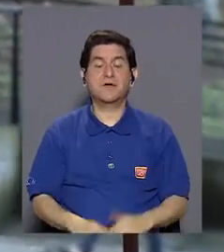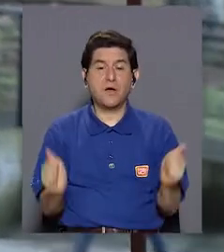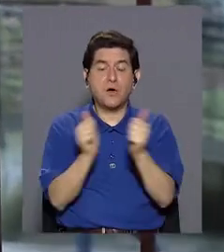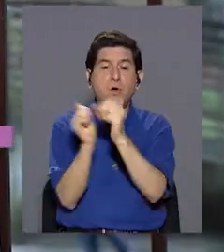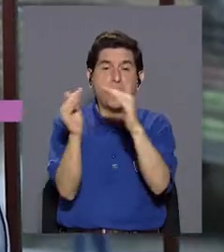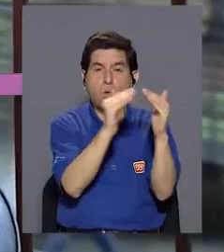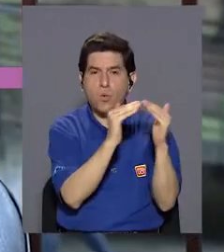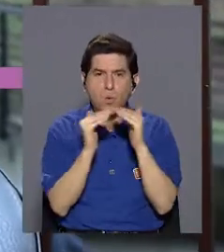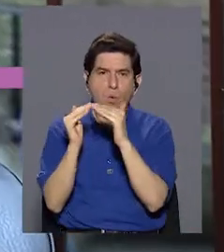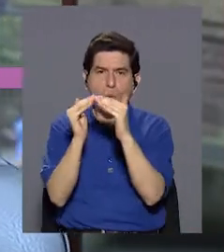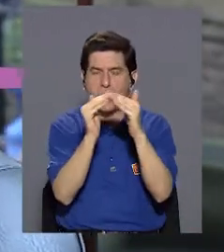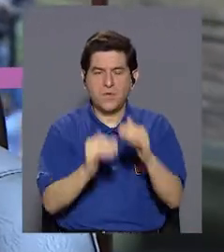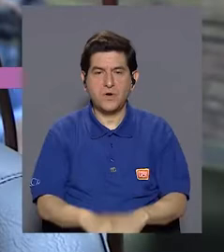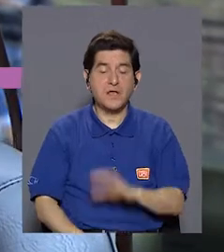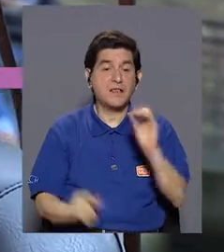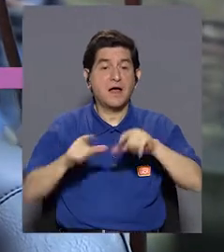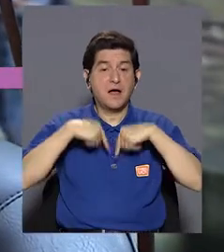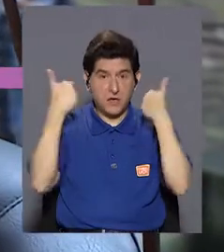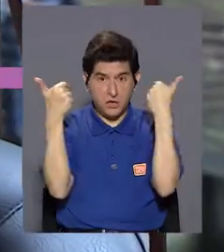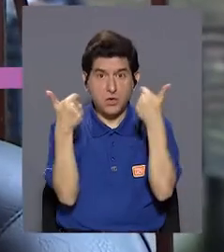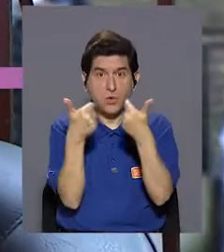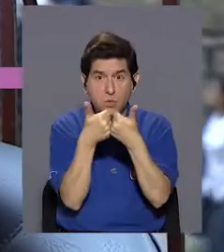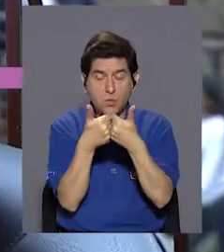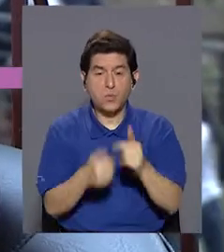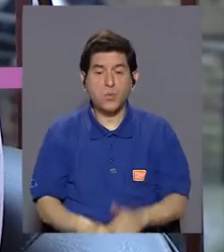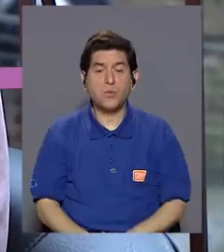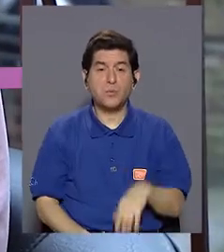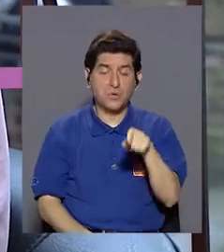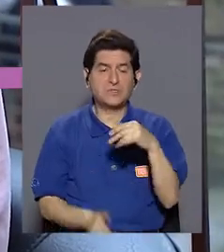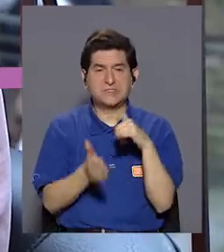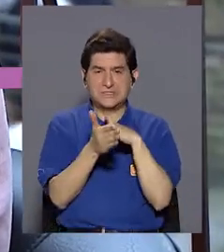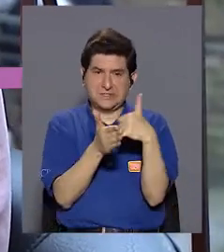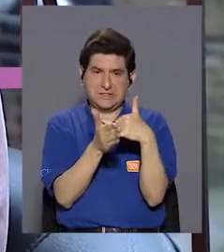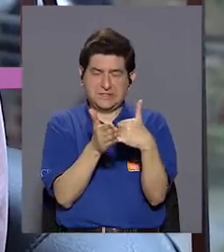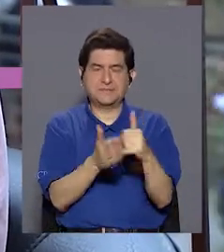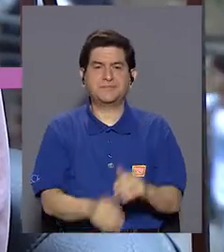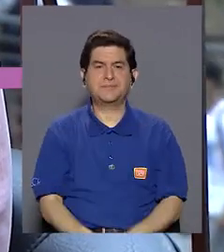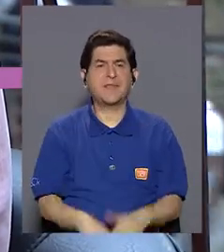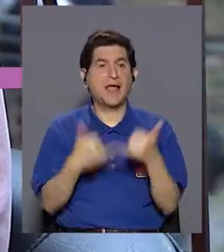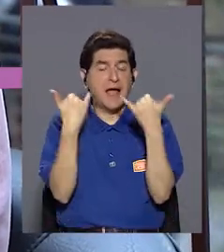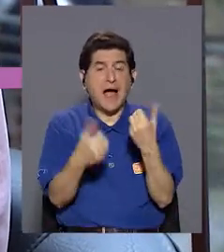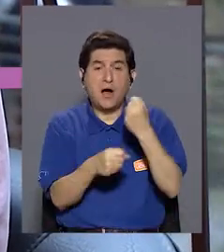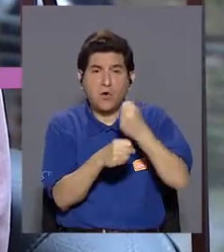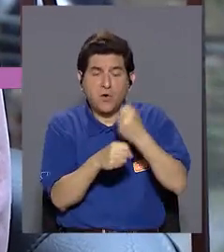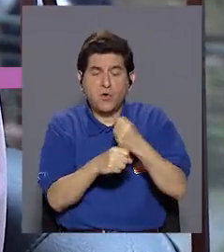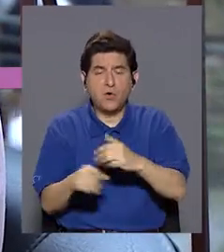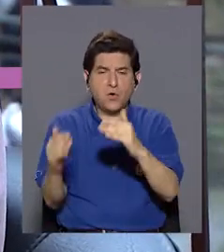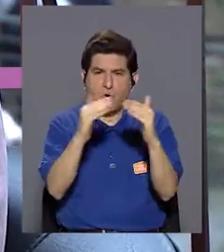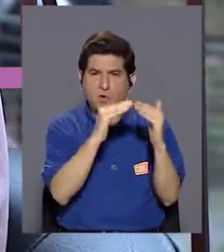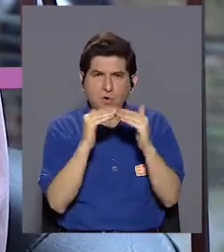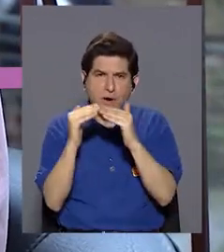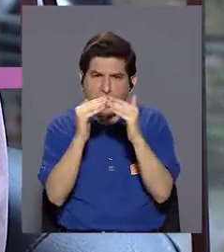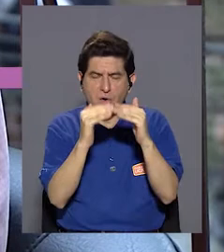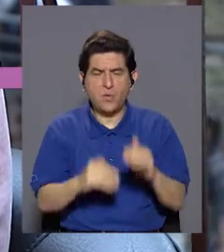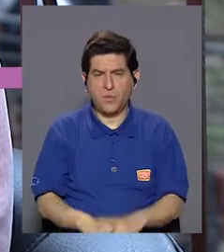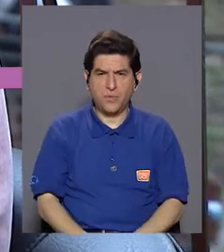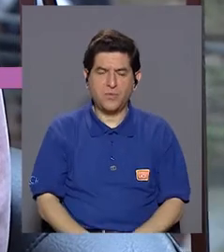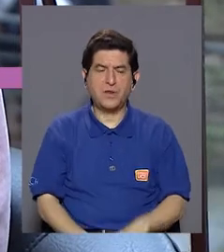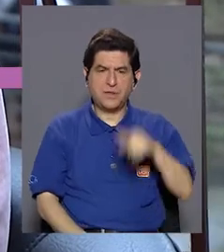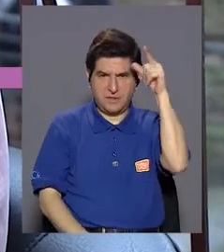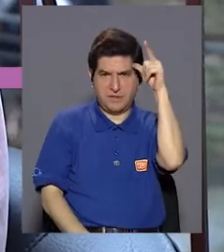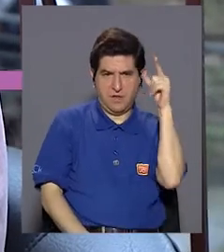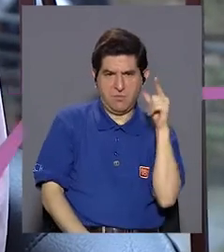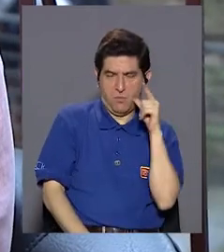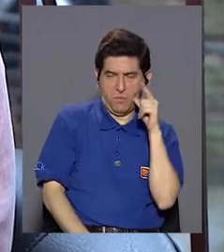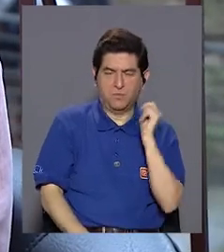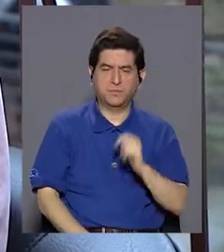comunidades y con grupos vulnerables. Ahorita trabajamos en las comunidades